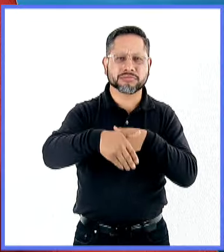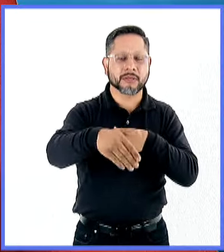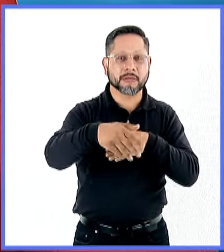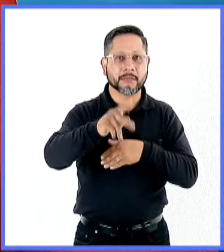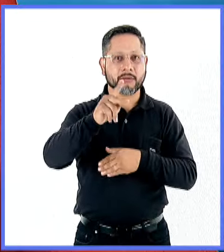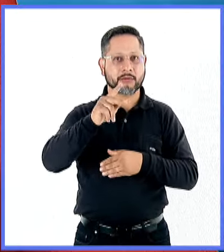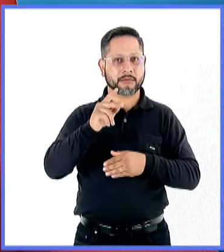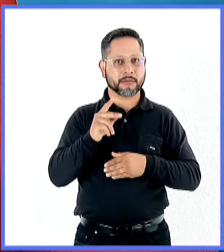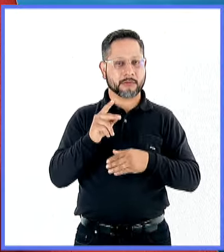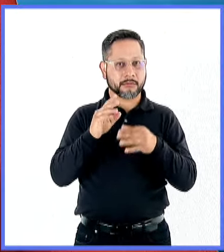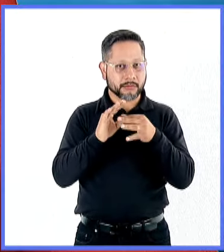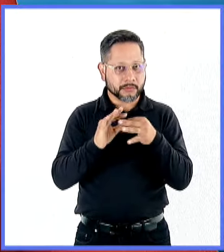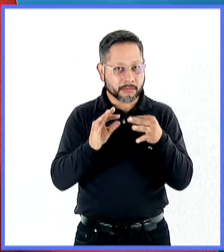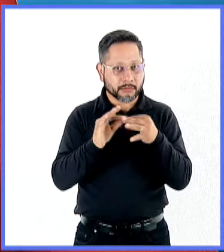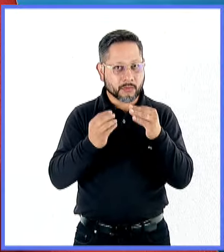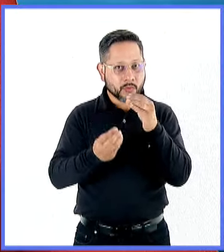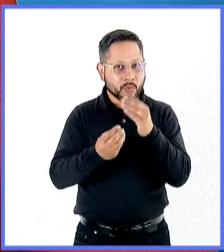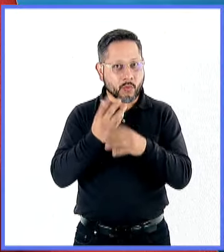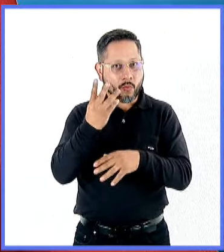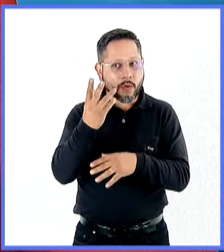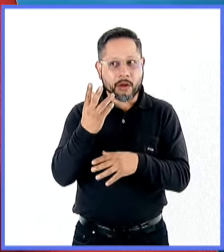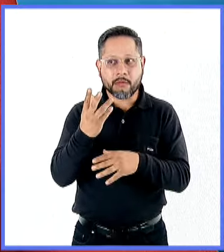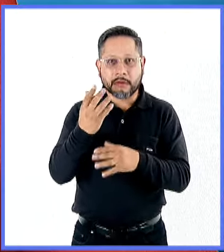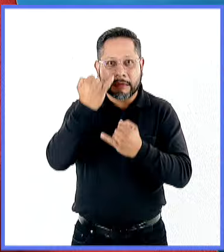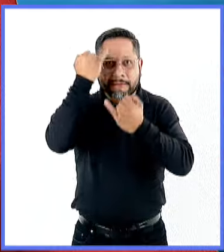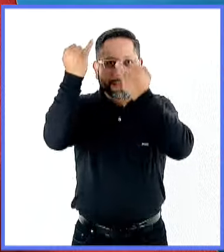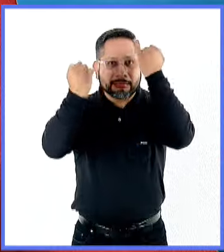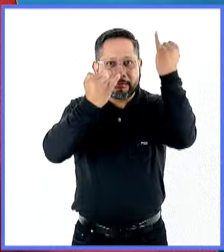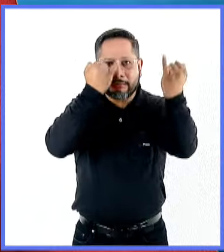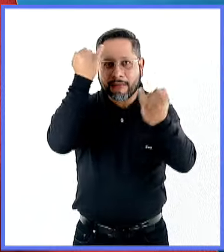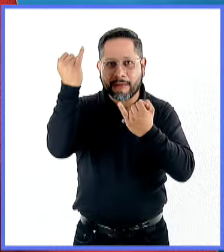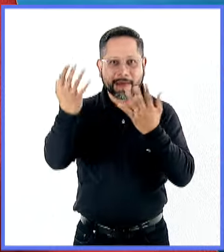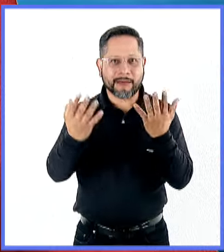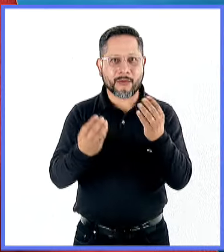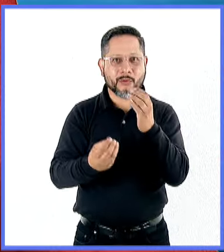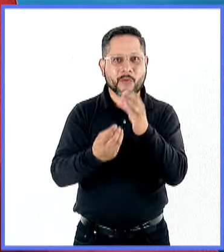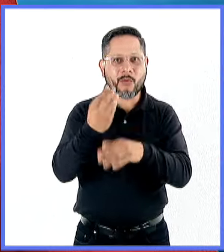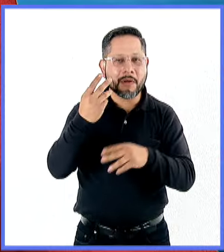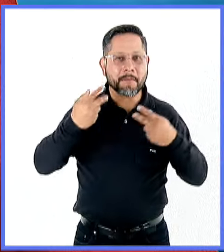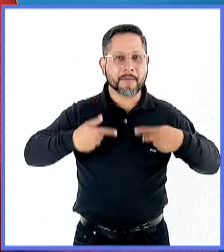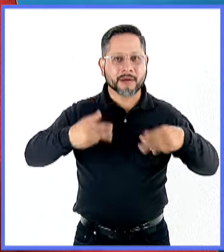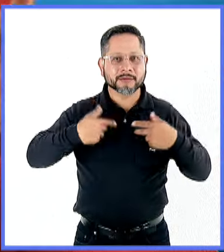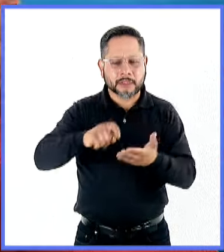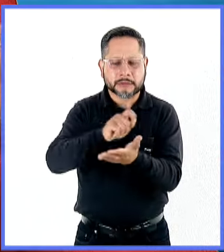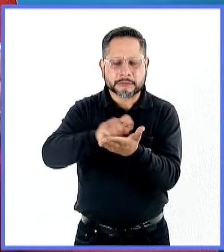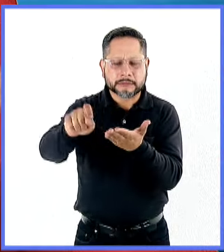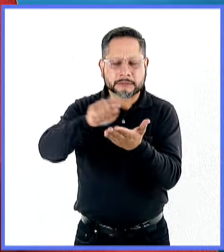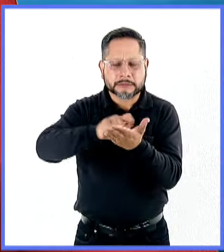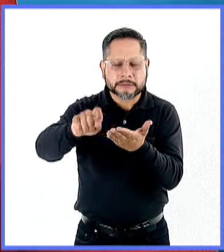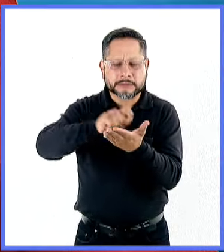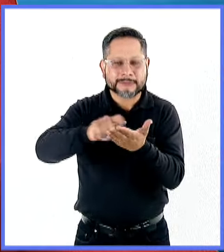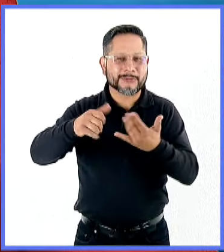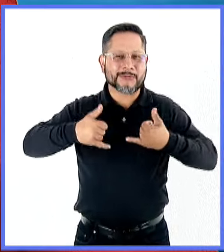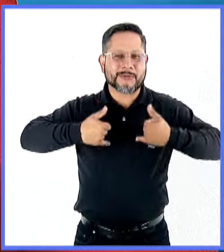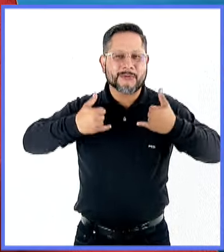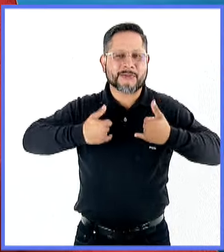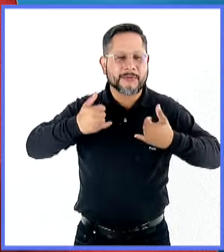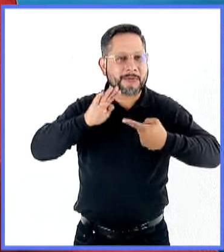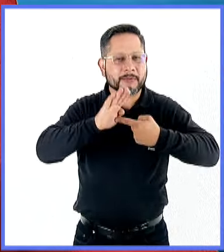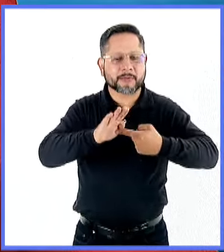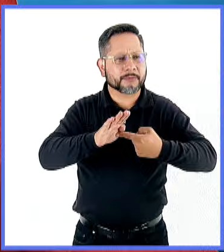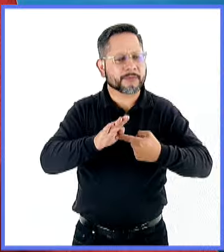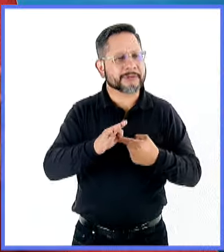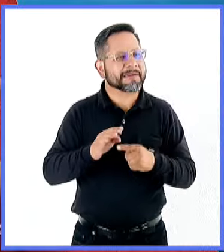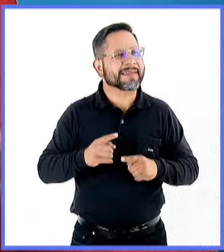pero también es importante tener estas nuevas voces, estas nuevas plumas que están creando, que están proponiendo. ¿Cuáles serían algunos de esos